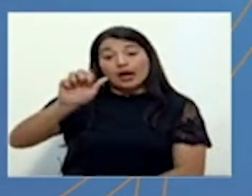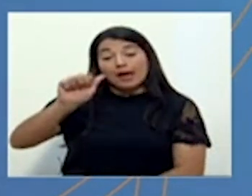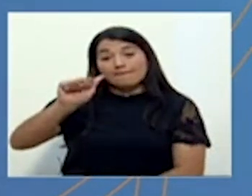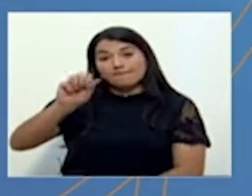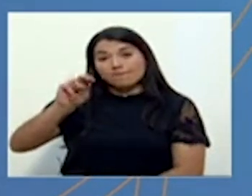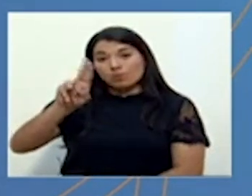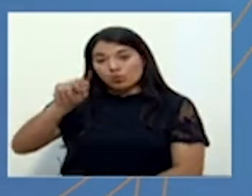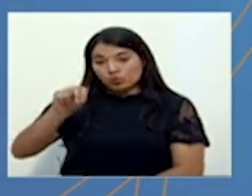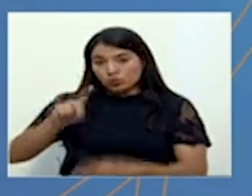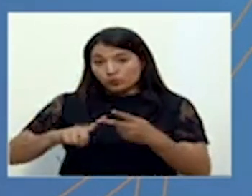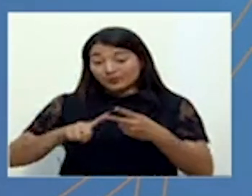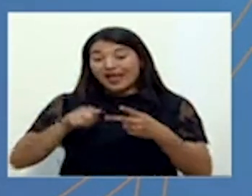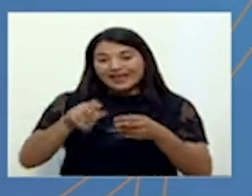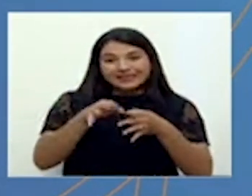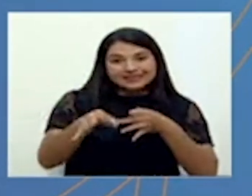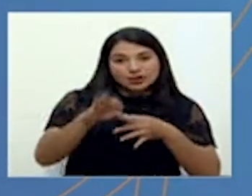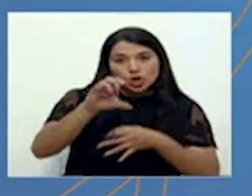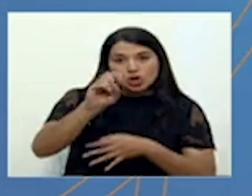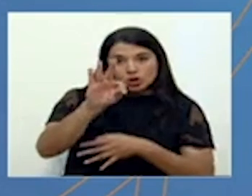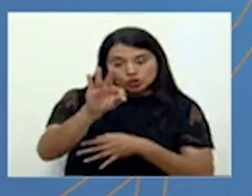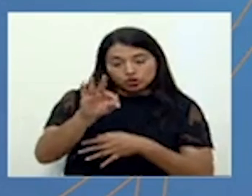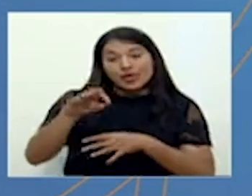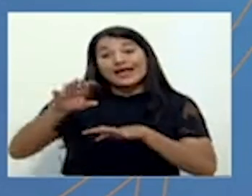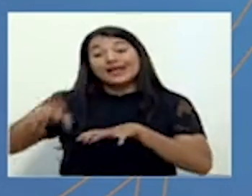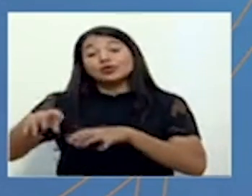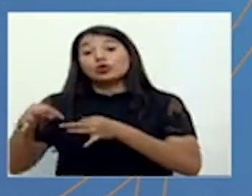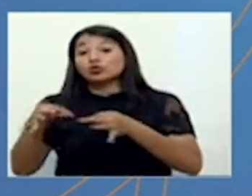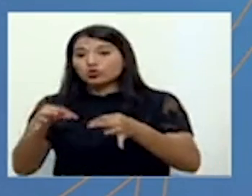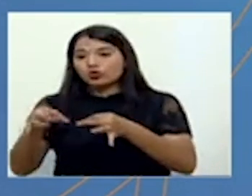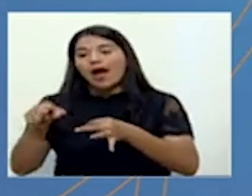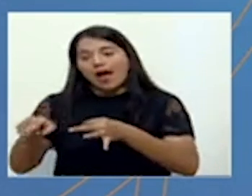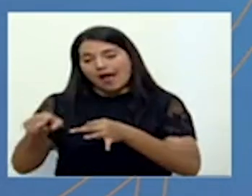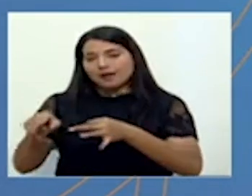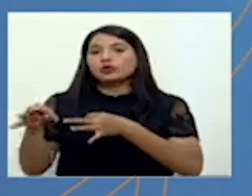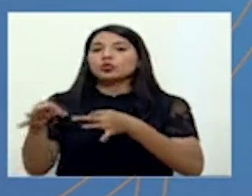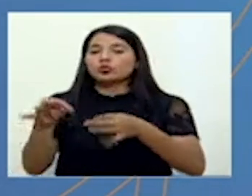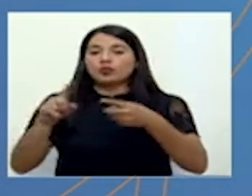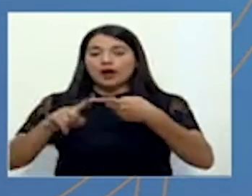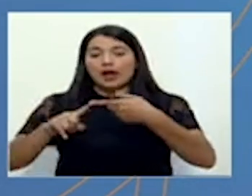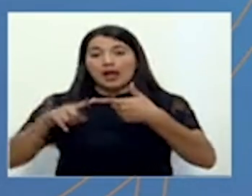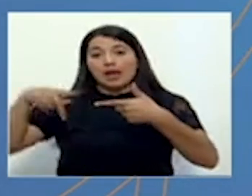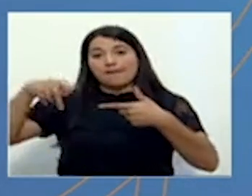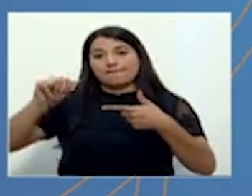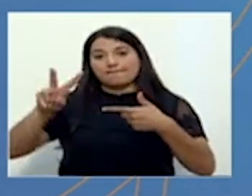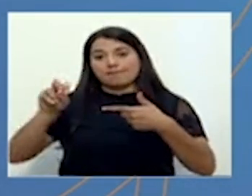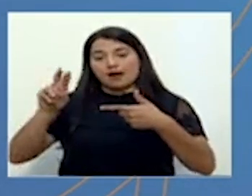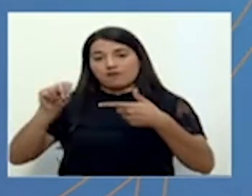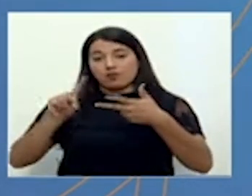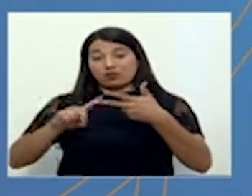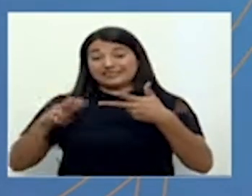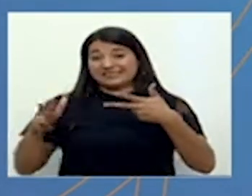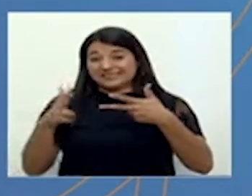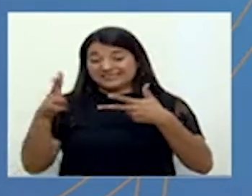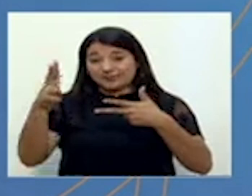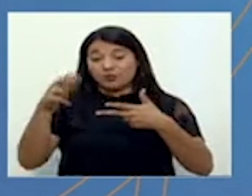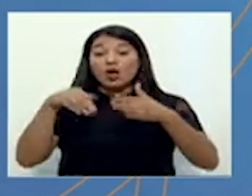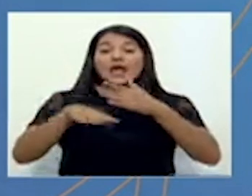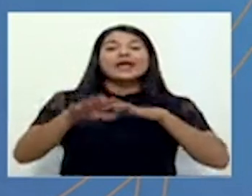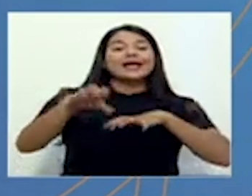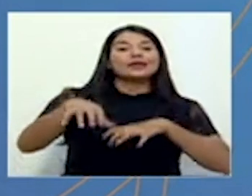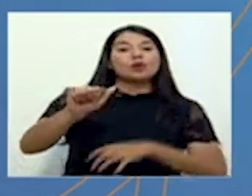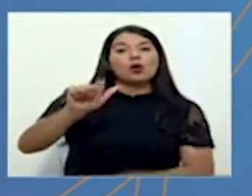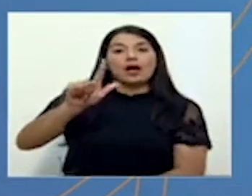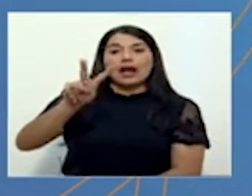distrito de Cot, cantón de Turrialba, el distrito Turrialba, Pavones y Chiripón. En el cantón de Alvarado,